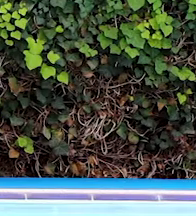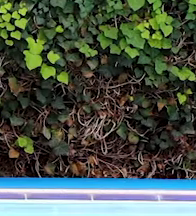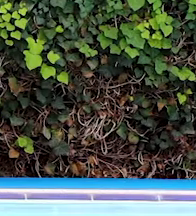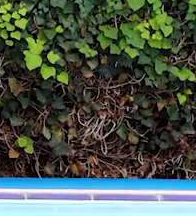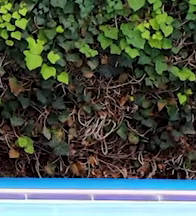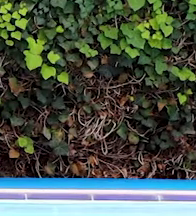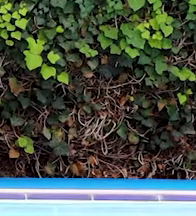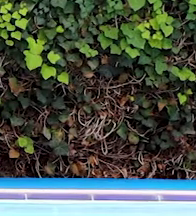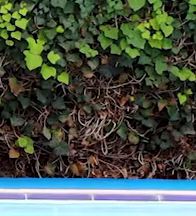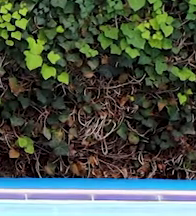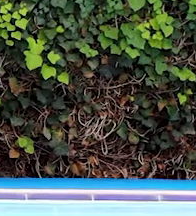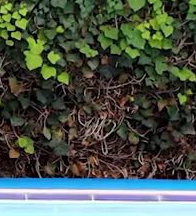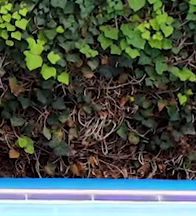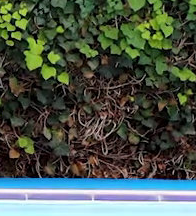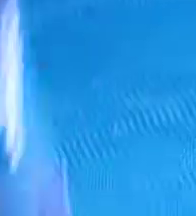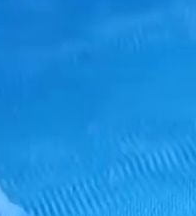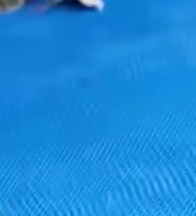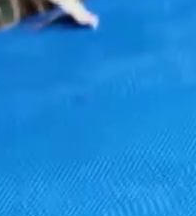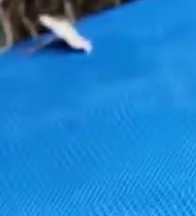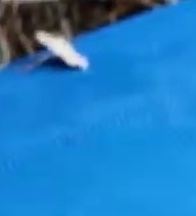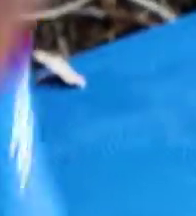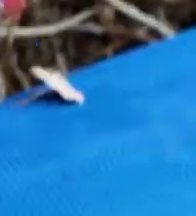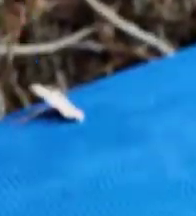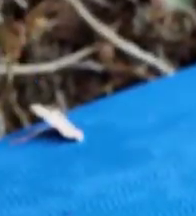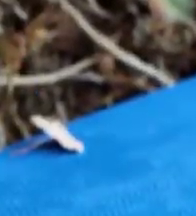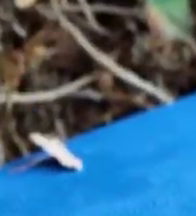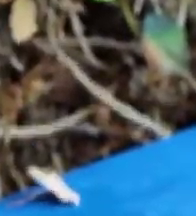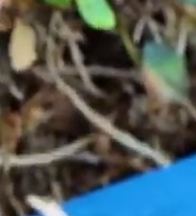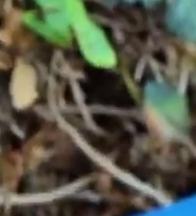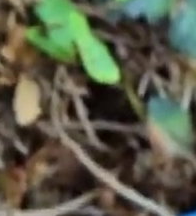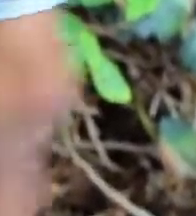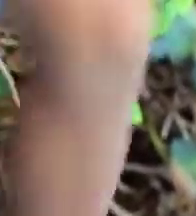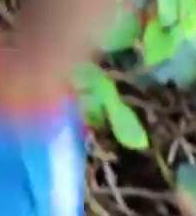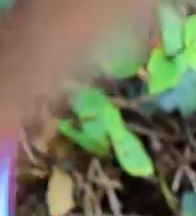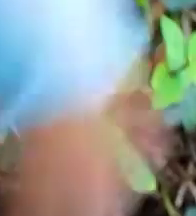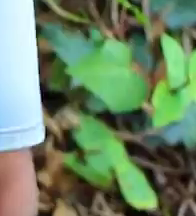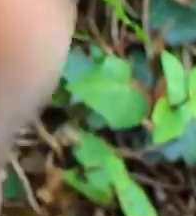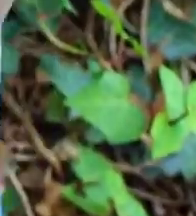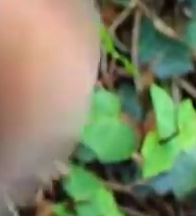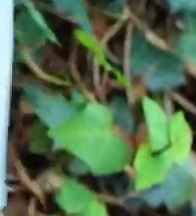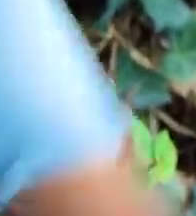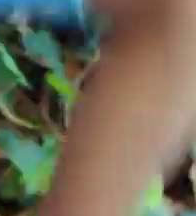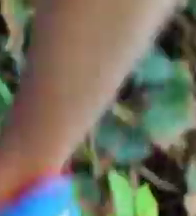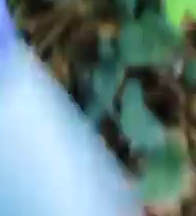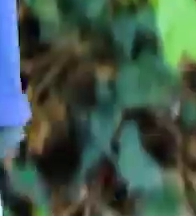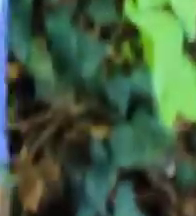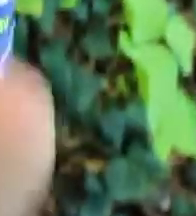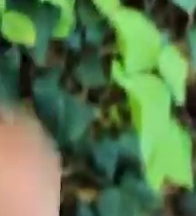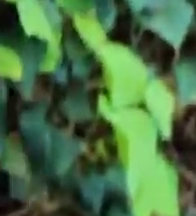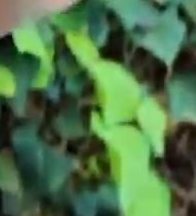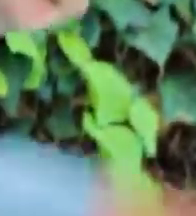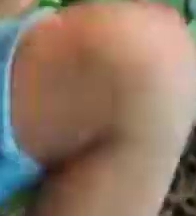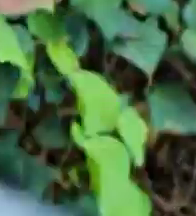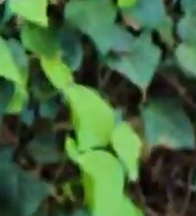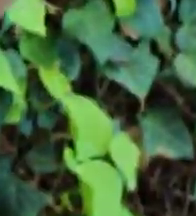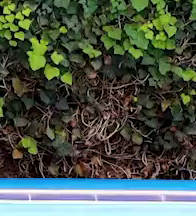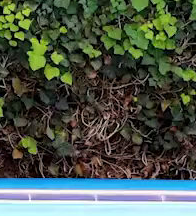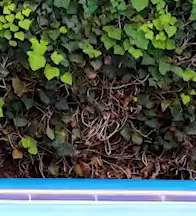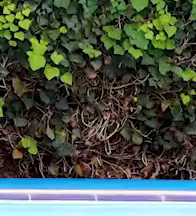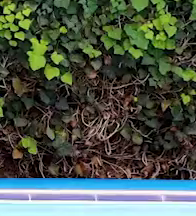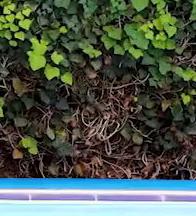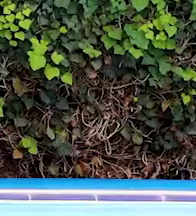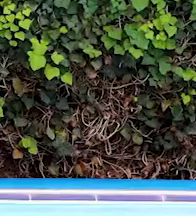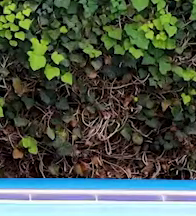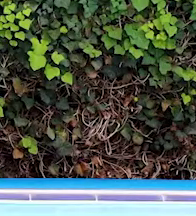Controlen su movimiento. Perfecto. Muy bien. Respira. Arriba, rodillas. Arriba.